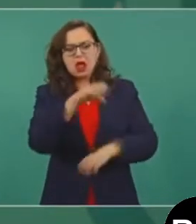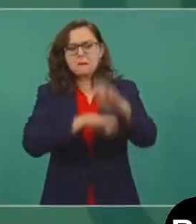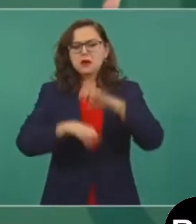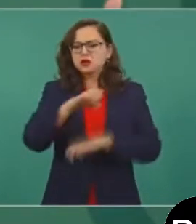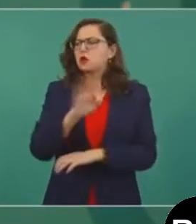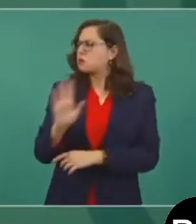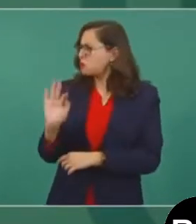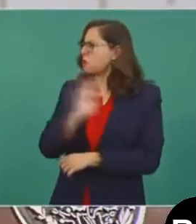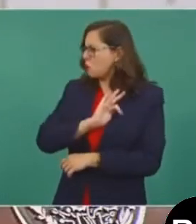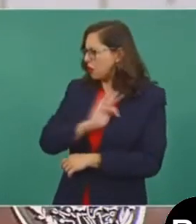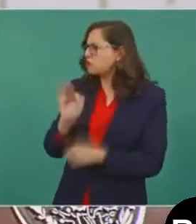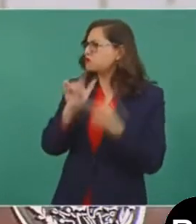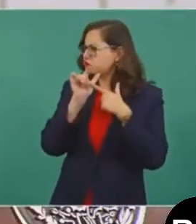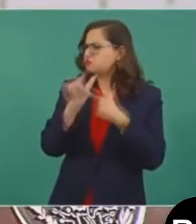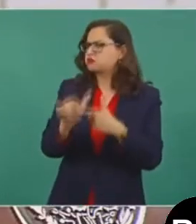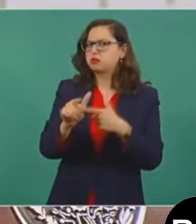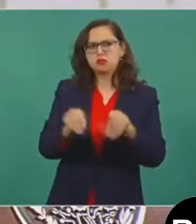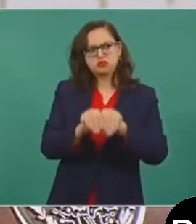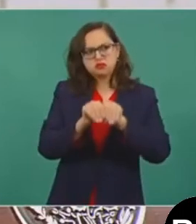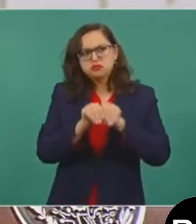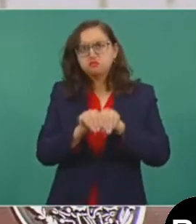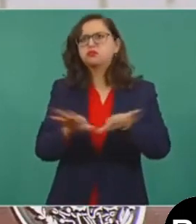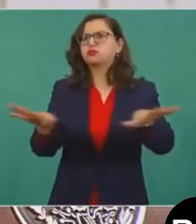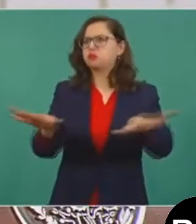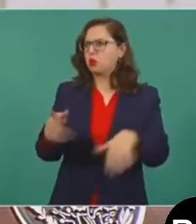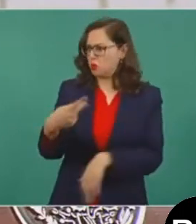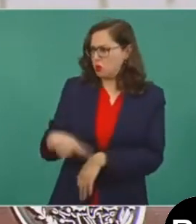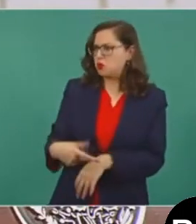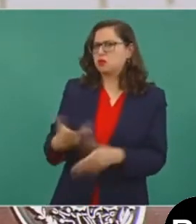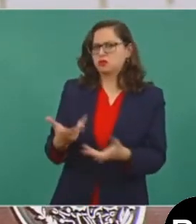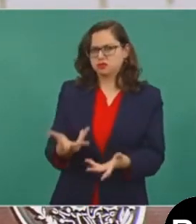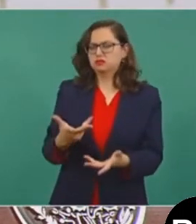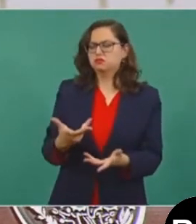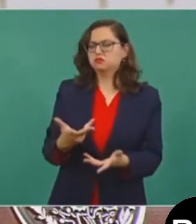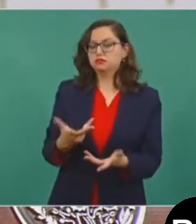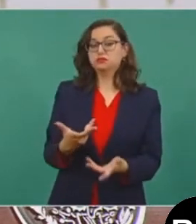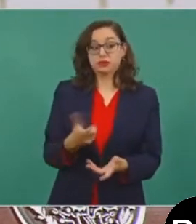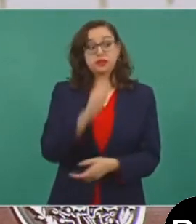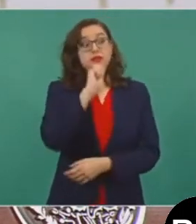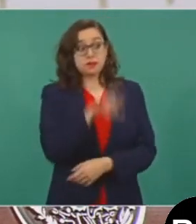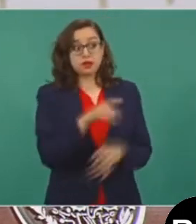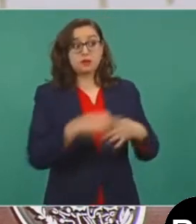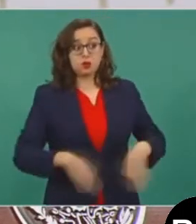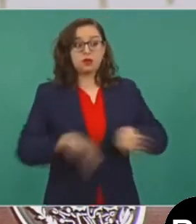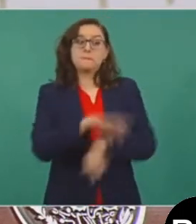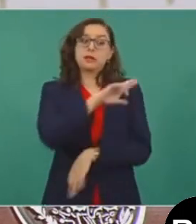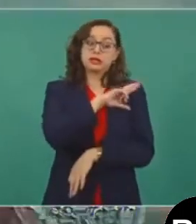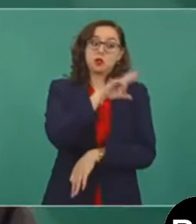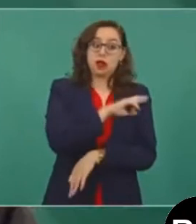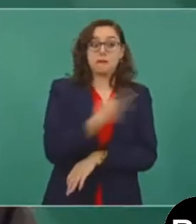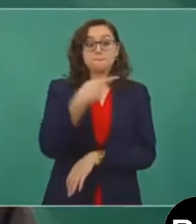es una empresa mexicana, que eso también importa.